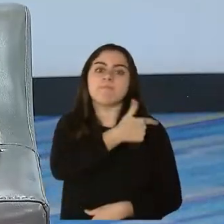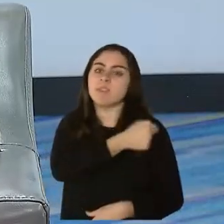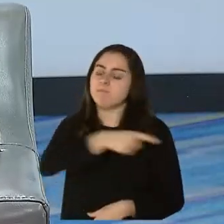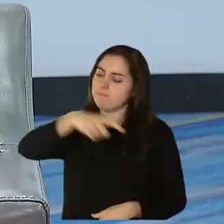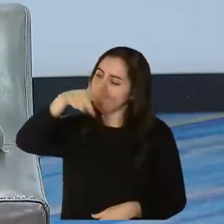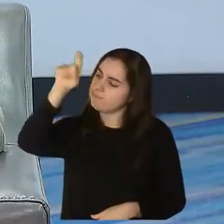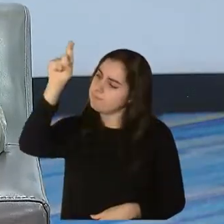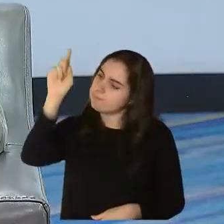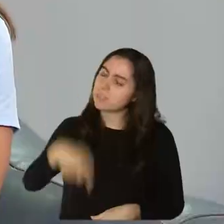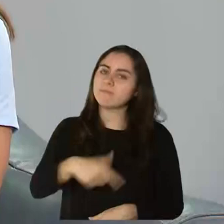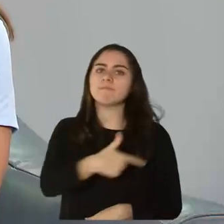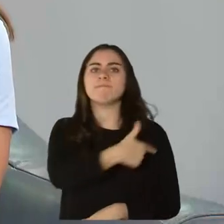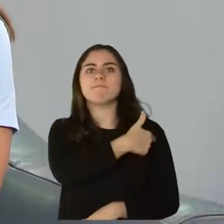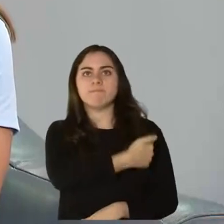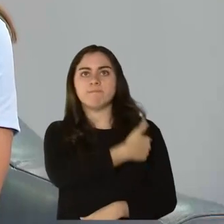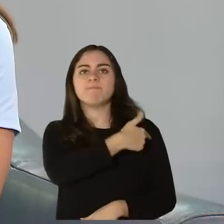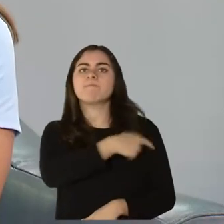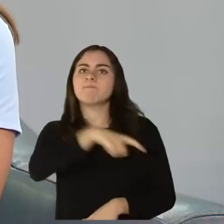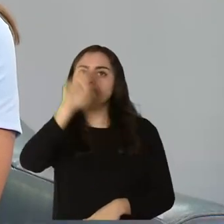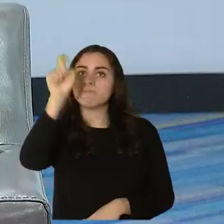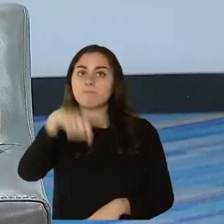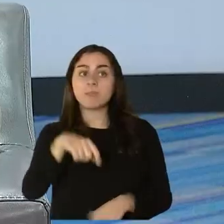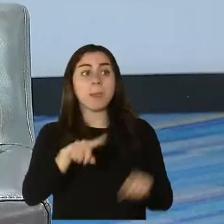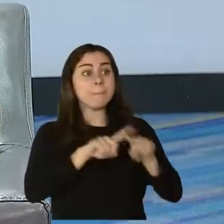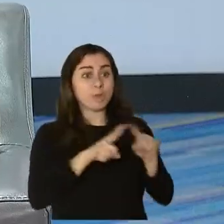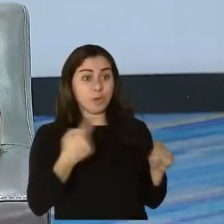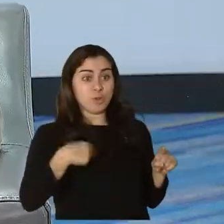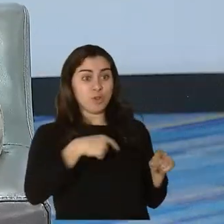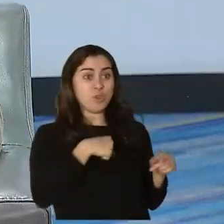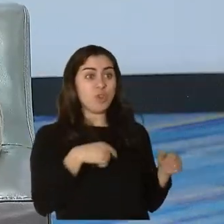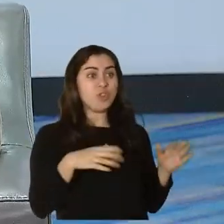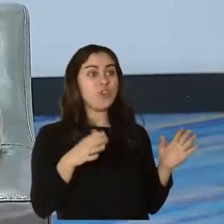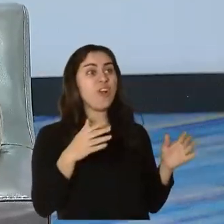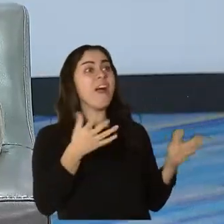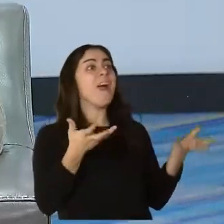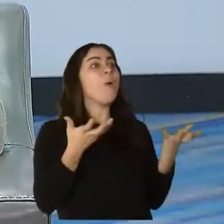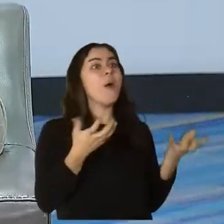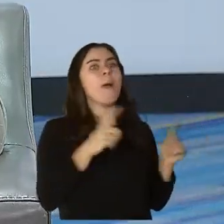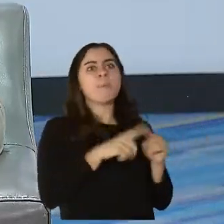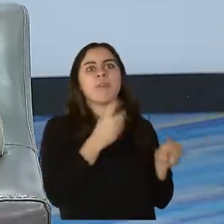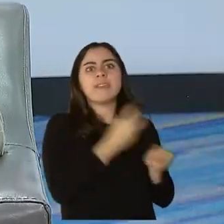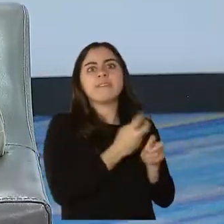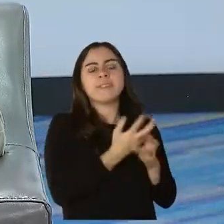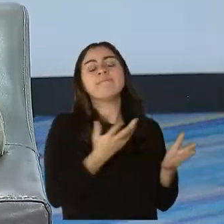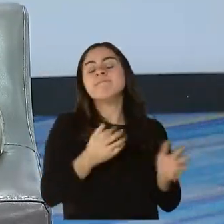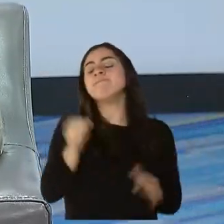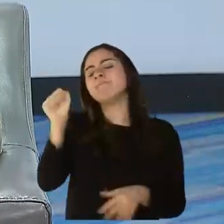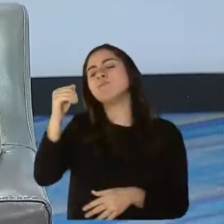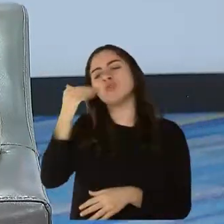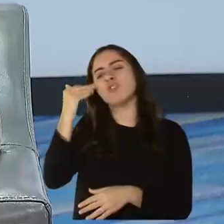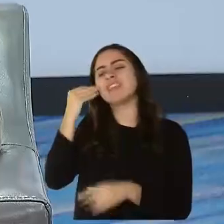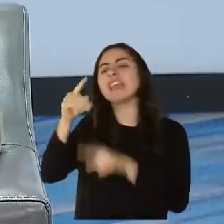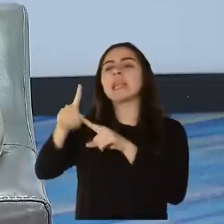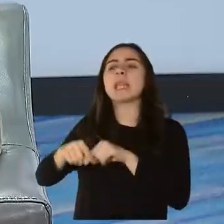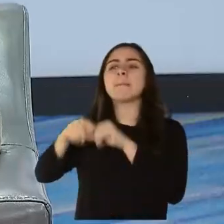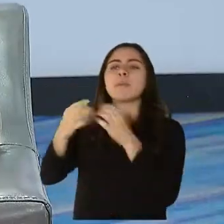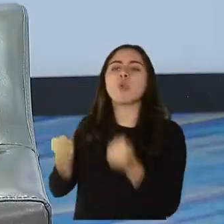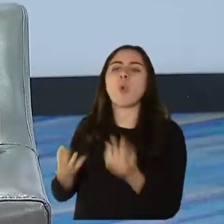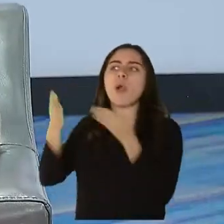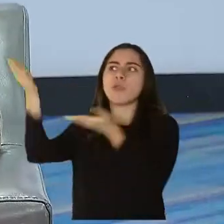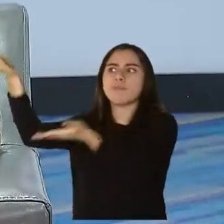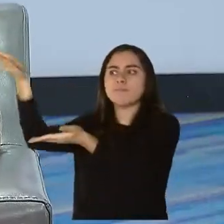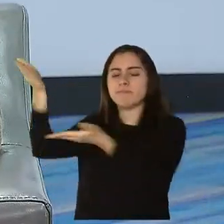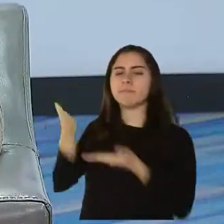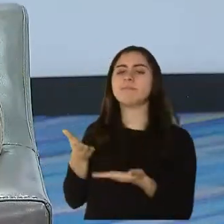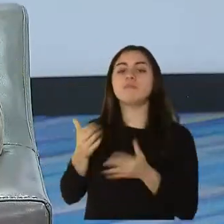vacunar. Pero no depende totalmente de nosotros. Claro, desafortunadamente estamos a expensas de lo que nos envíen. Yo espero, según se dice, que en las